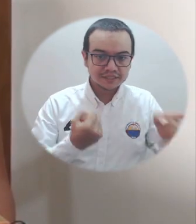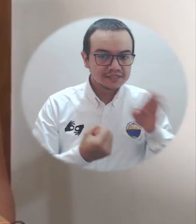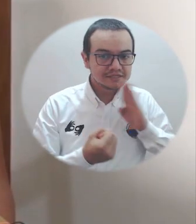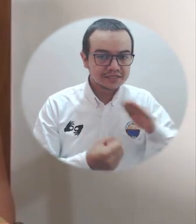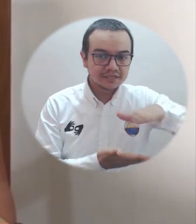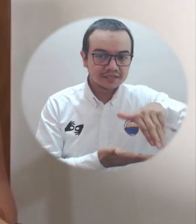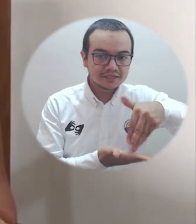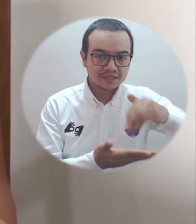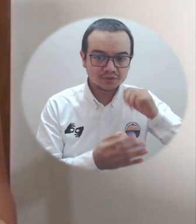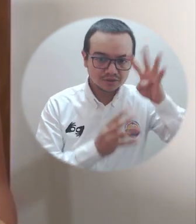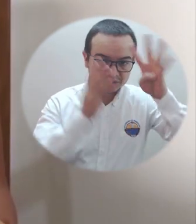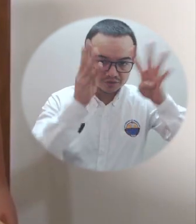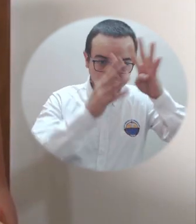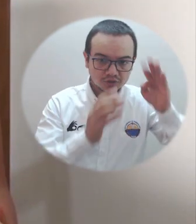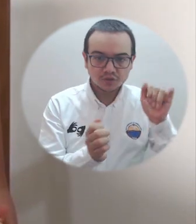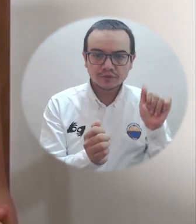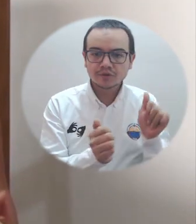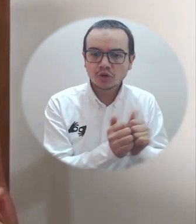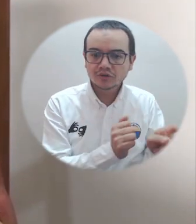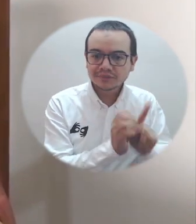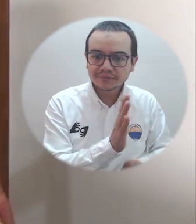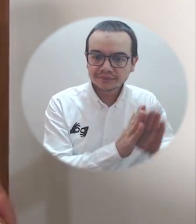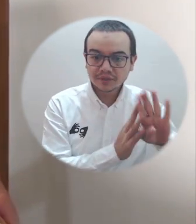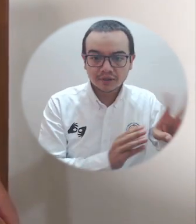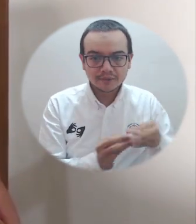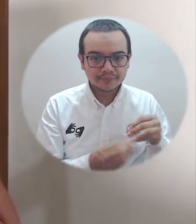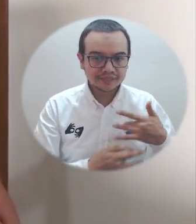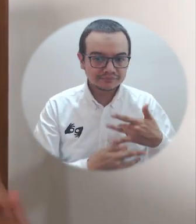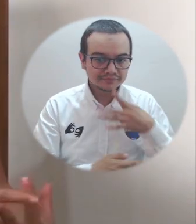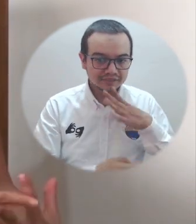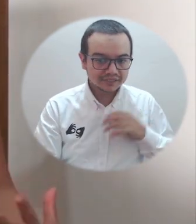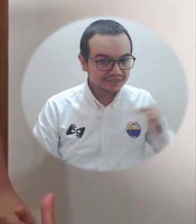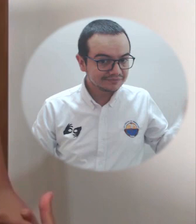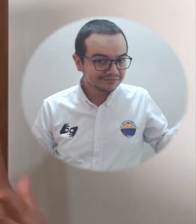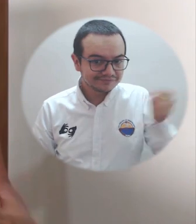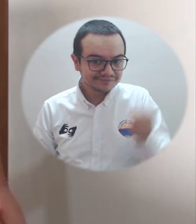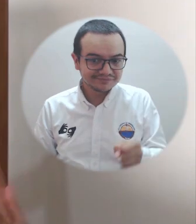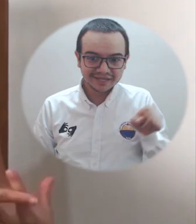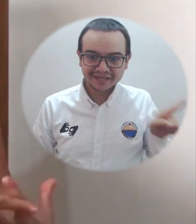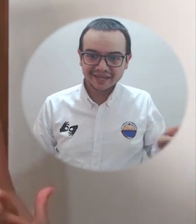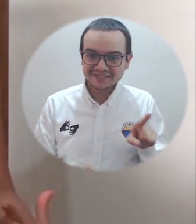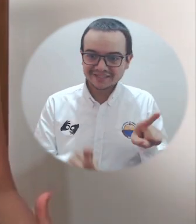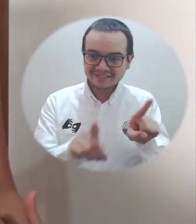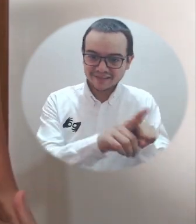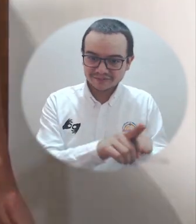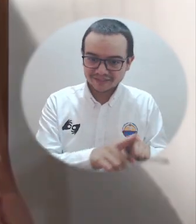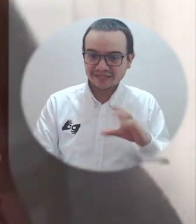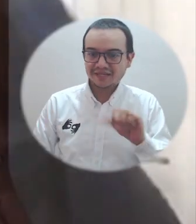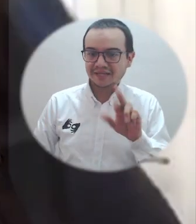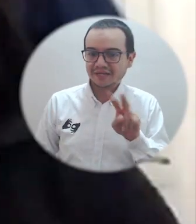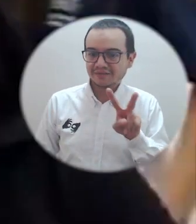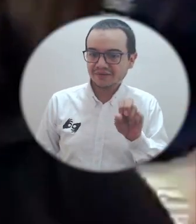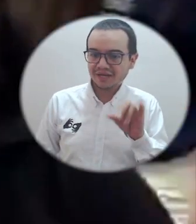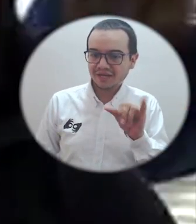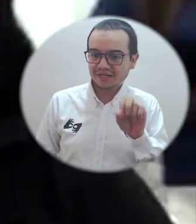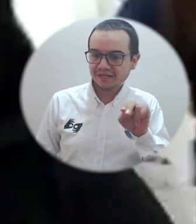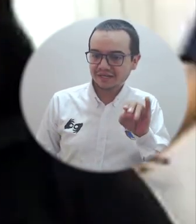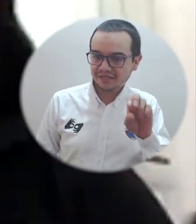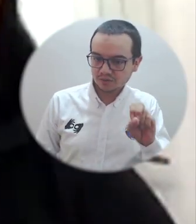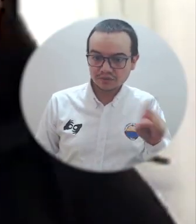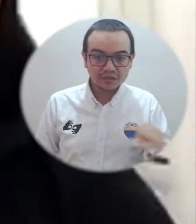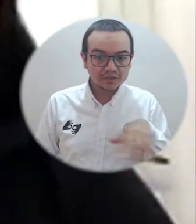alianza con el Centro de Innovación y Emprendimiento y por supuesto la buena voluntad y la deferencia de las Hermanas Carvajalino,